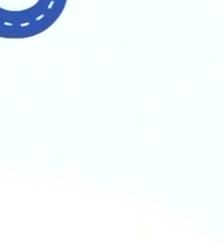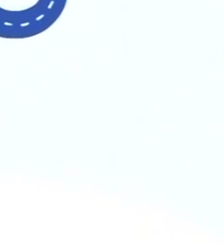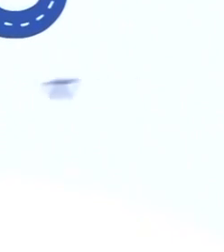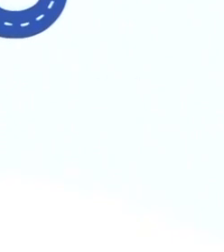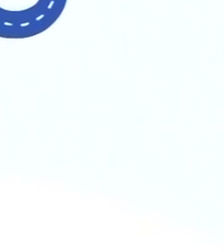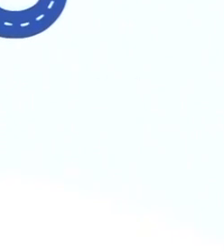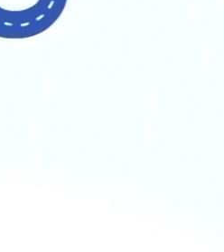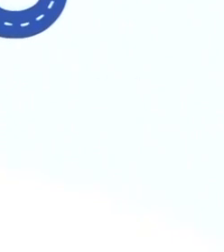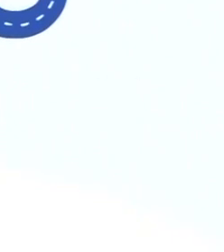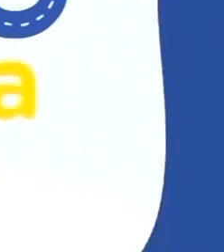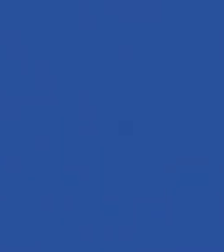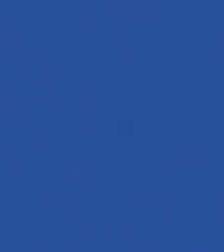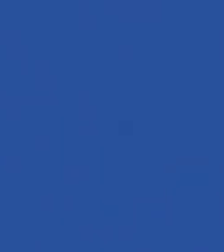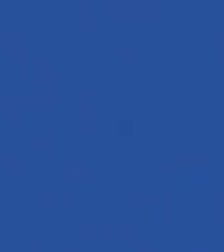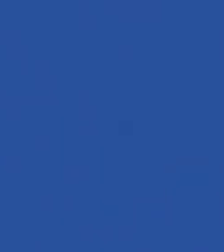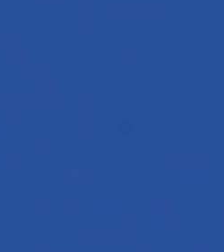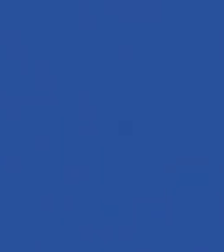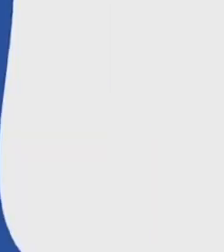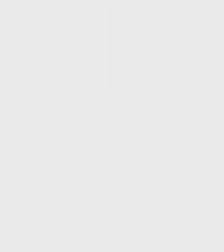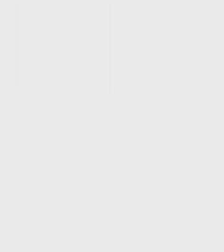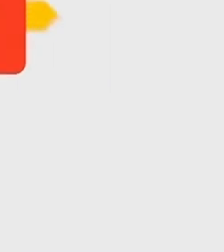¡Aprendo en casa!